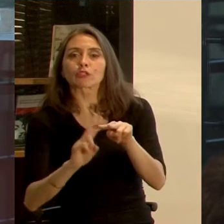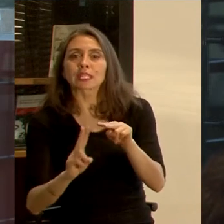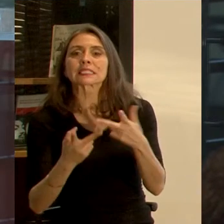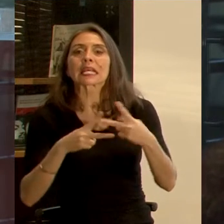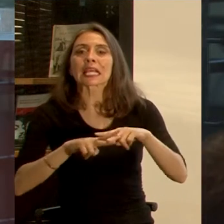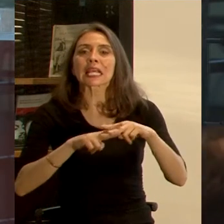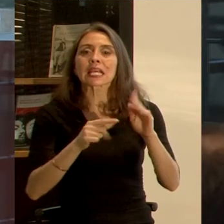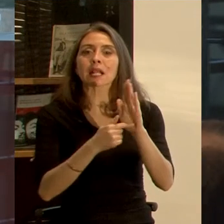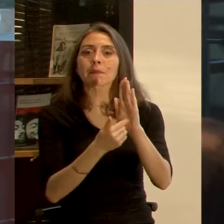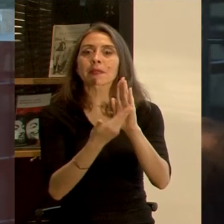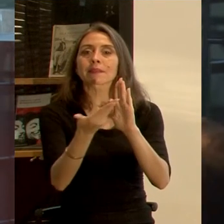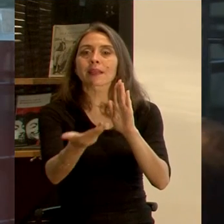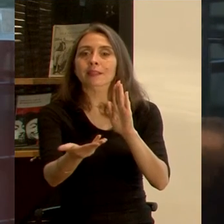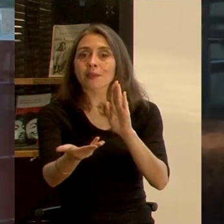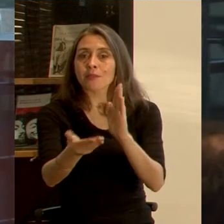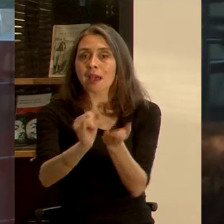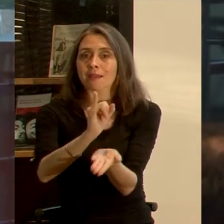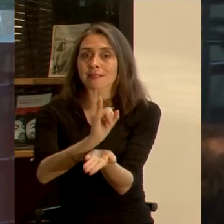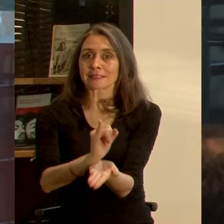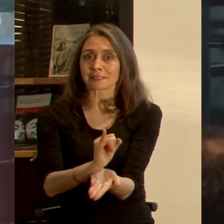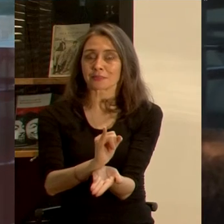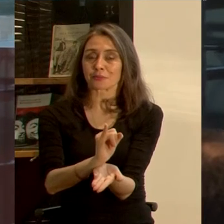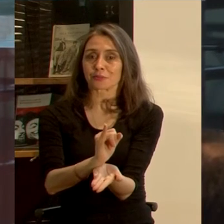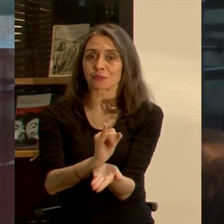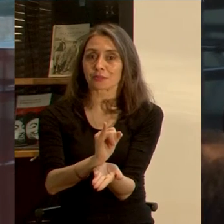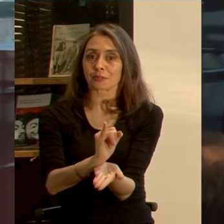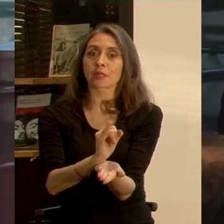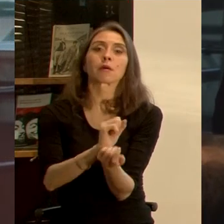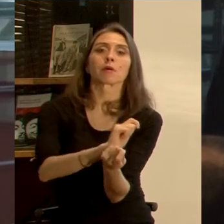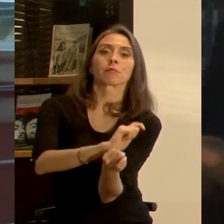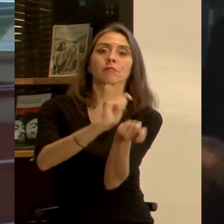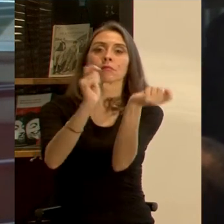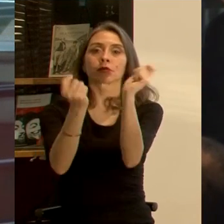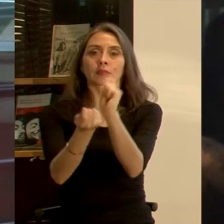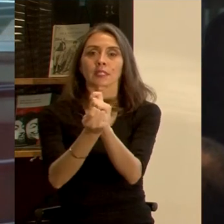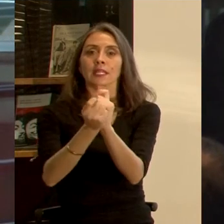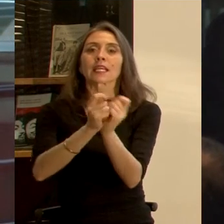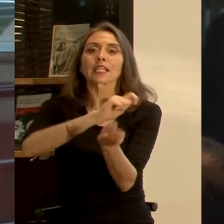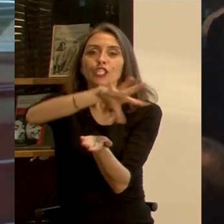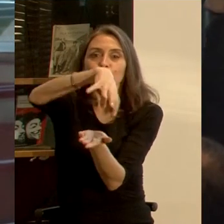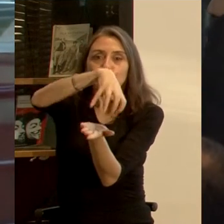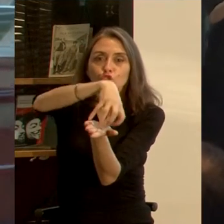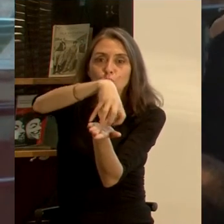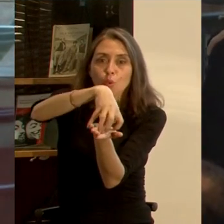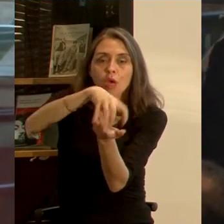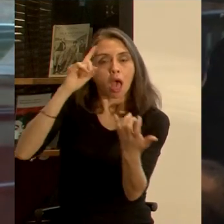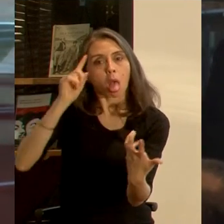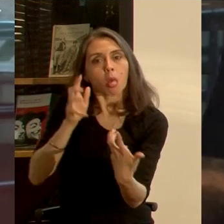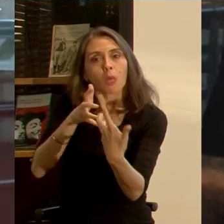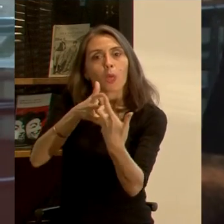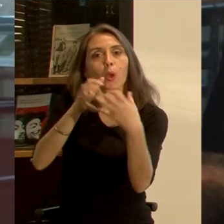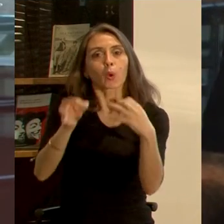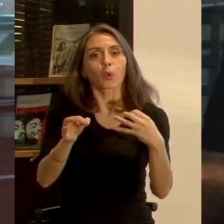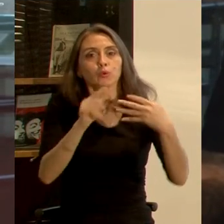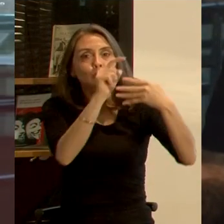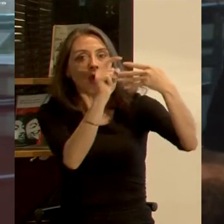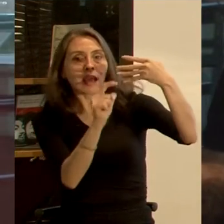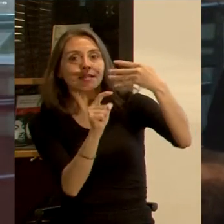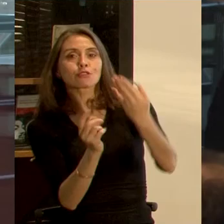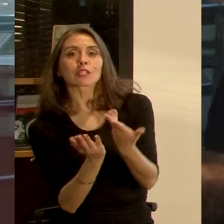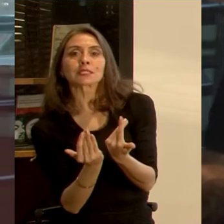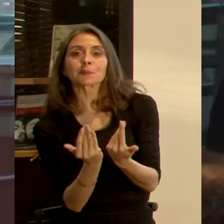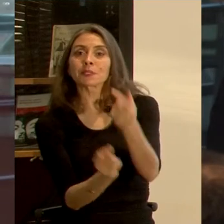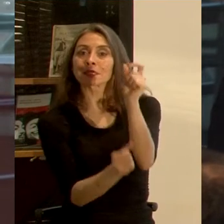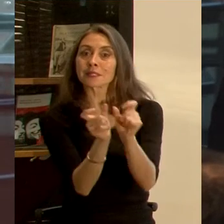herramientas con que cuenta nuestra institucionalidad para transformar áreas urbanas de manera acorde a estas expectativas.